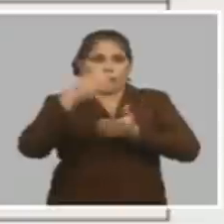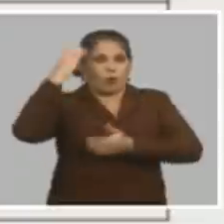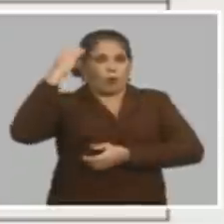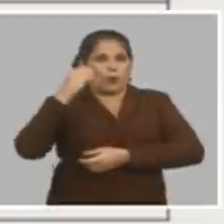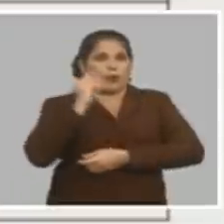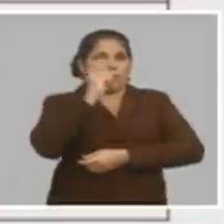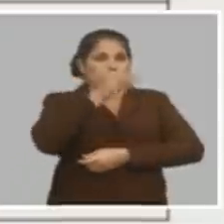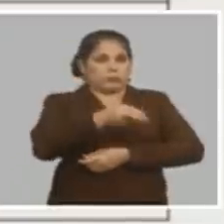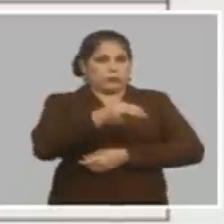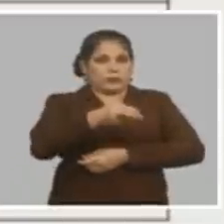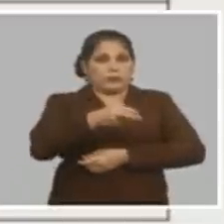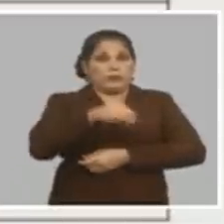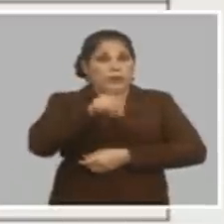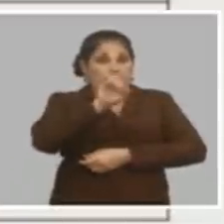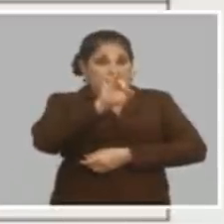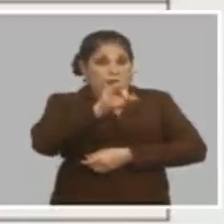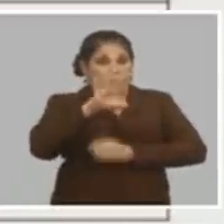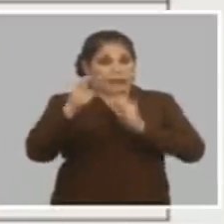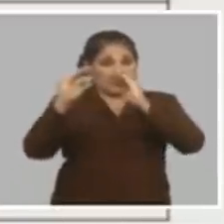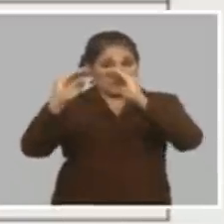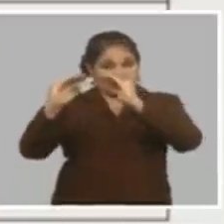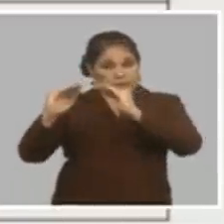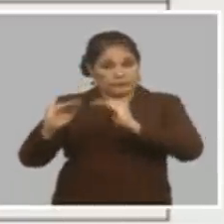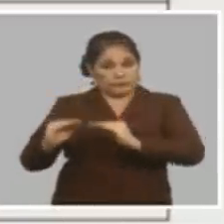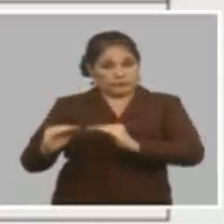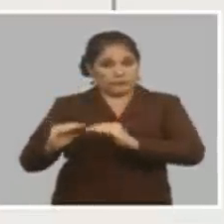ahí hay 15 si